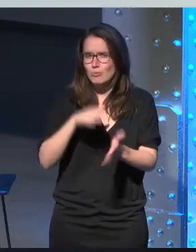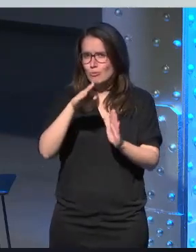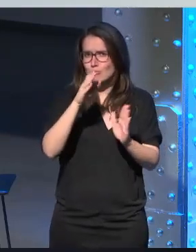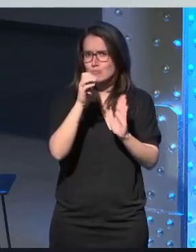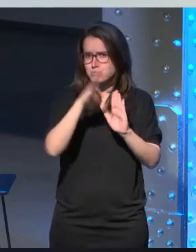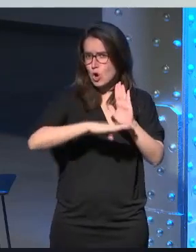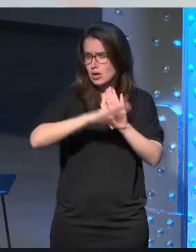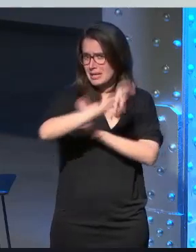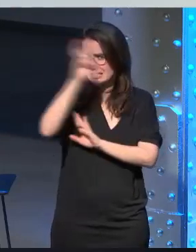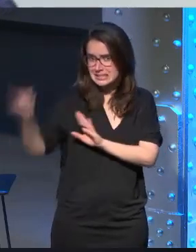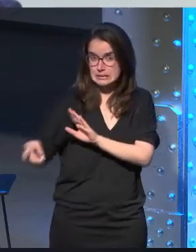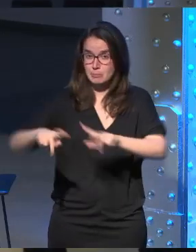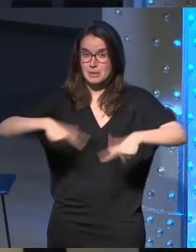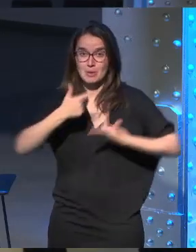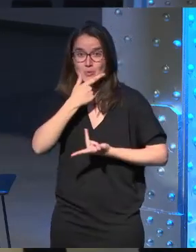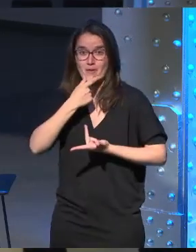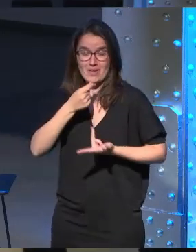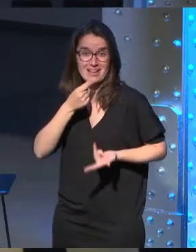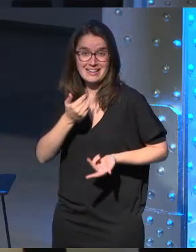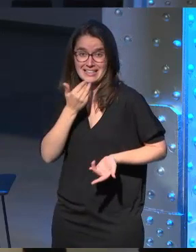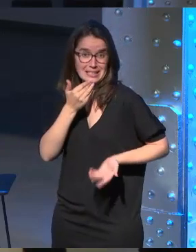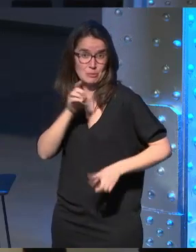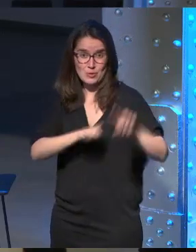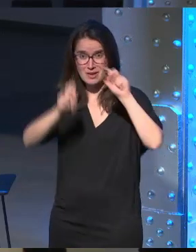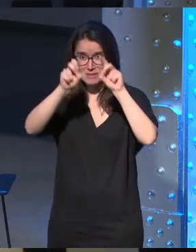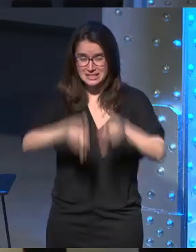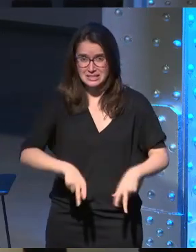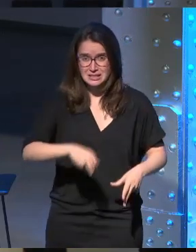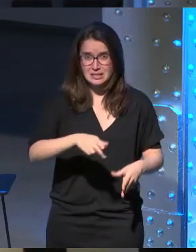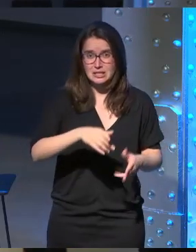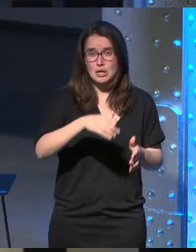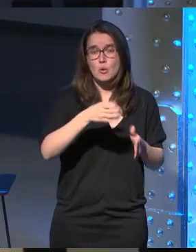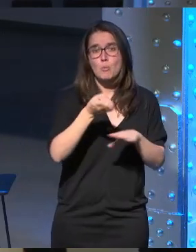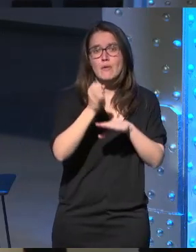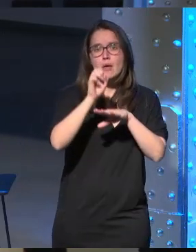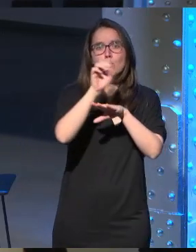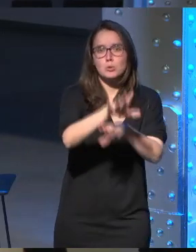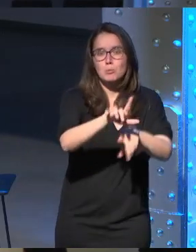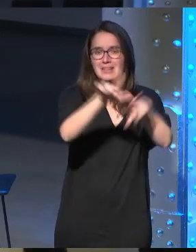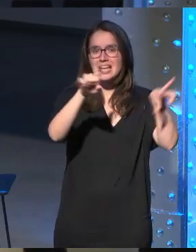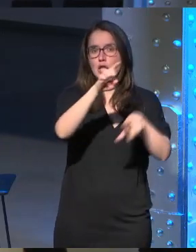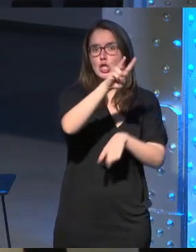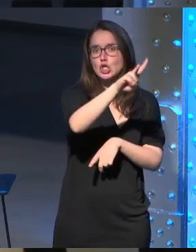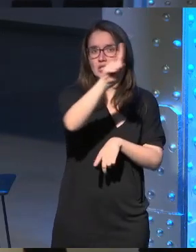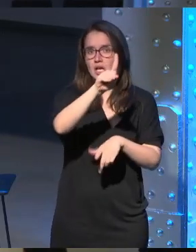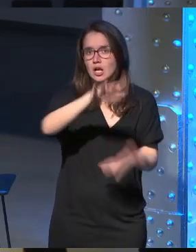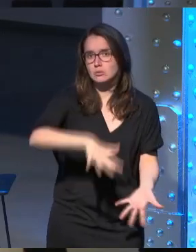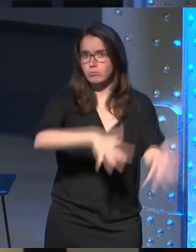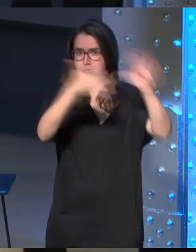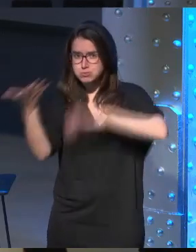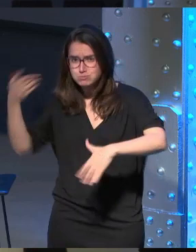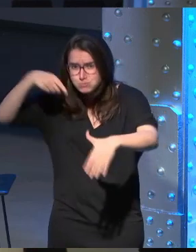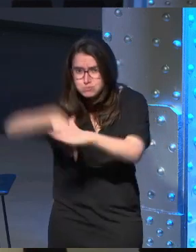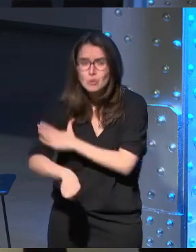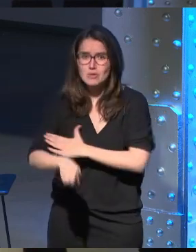programas que te permiten de forma muy sencilla casi sin ninguna fricción pasar de estar proyectando en una pantalla 2D a sumergirnos en nuestro proyecto